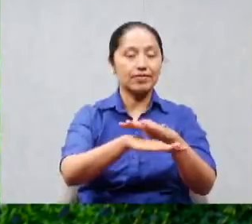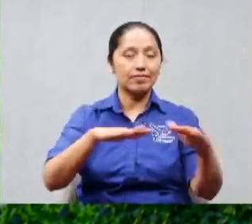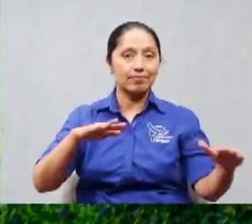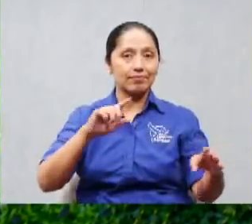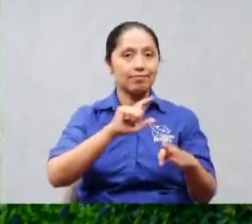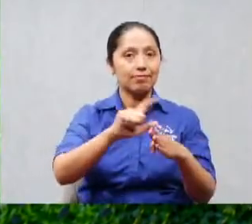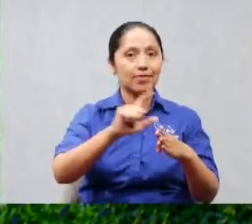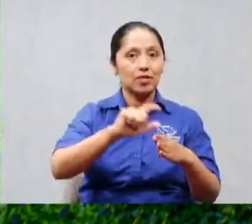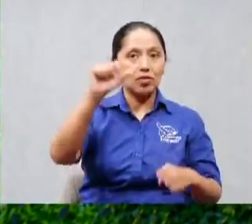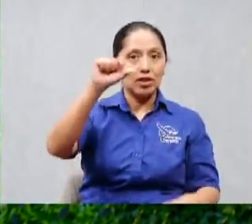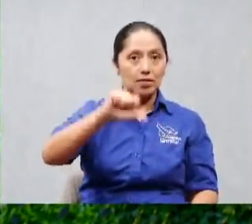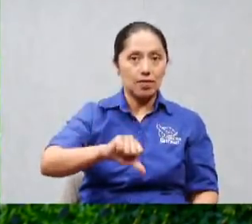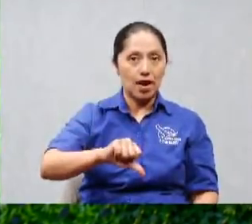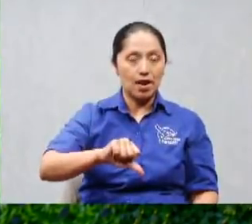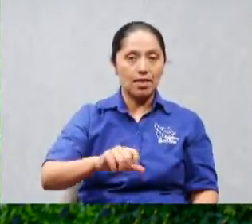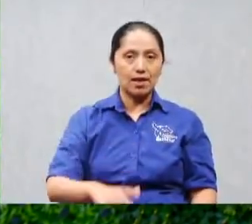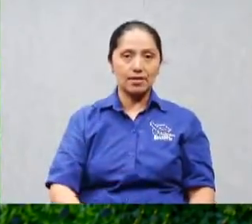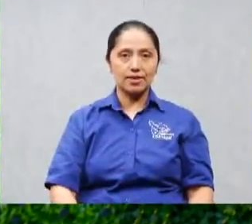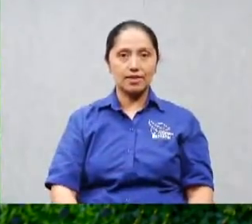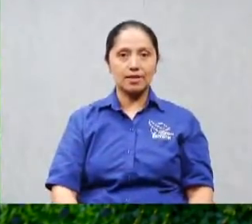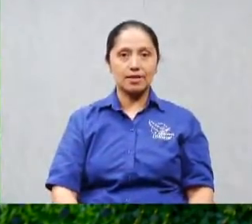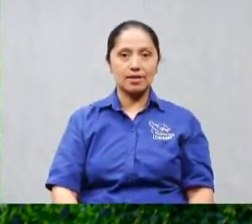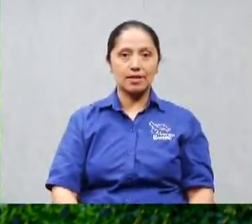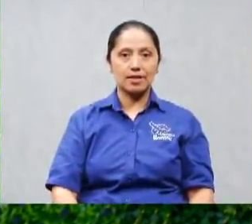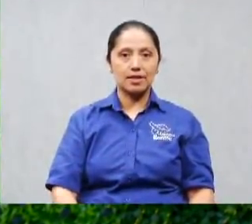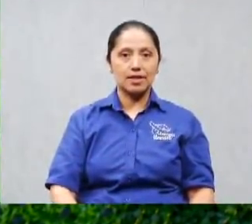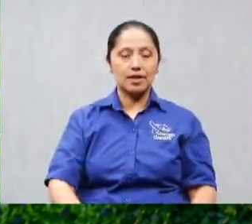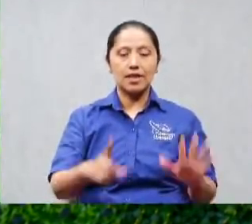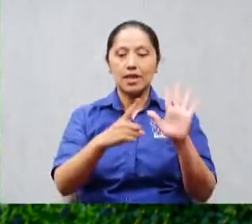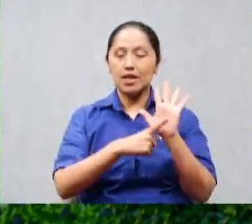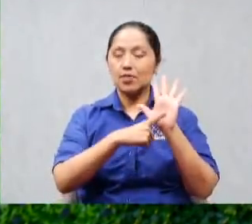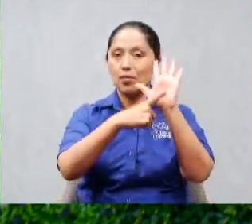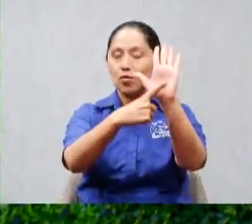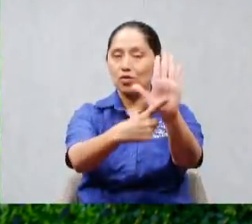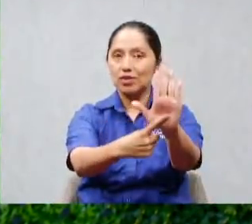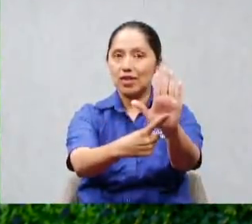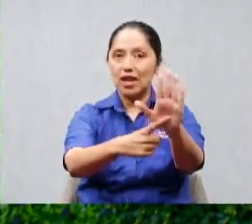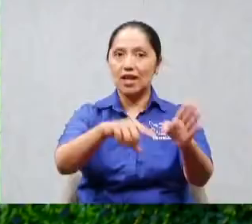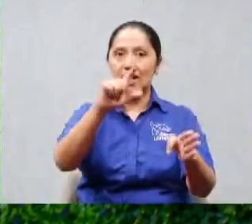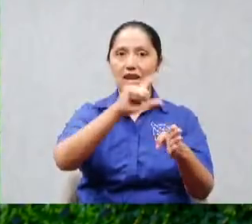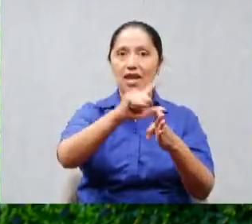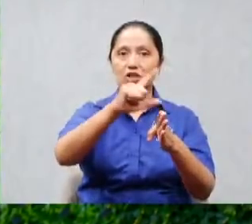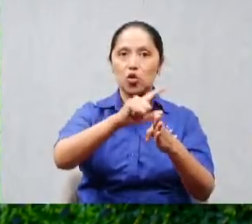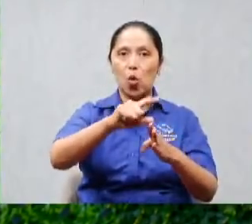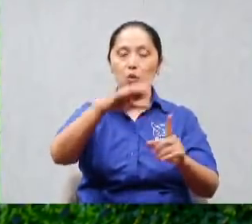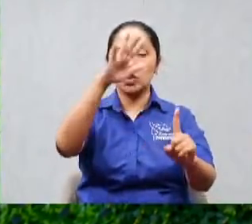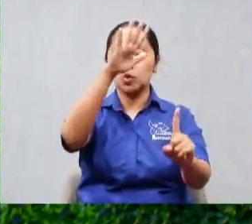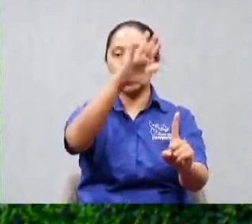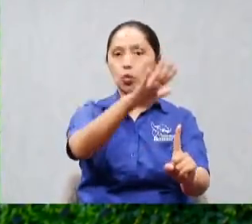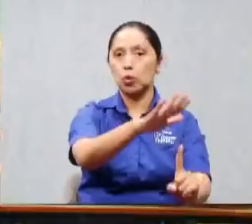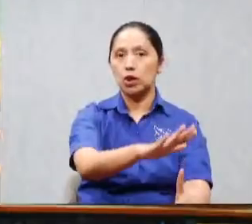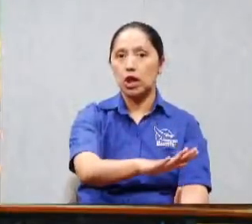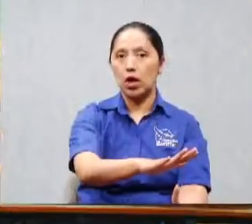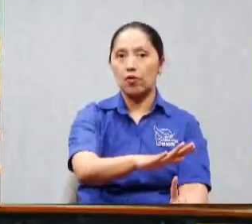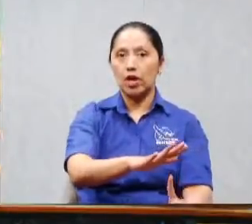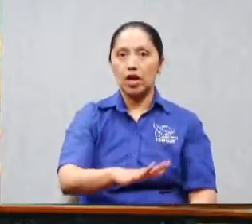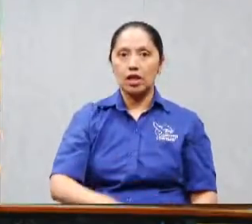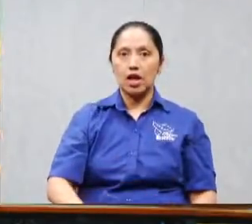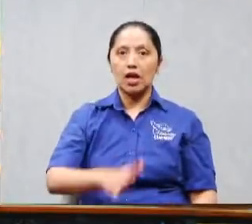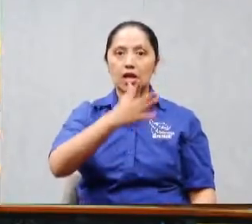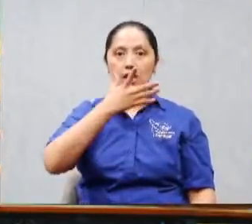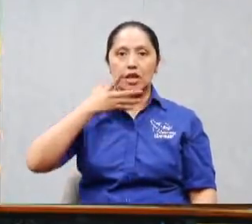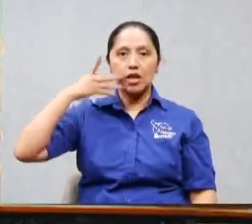era para que entonces se descubriera que cosa era lo que los estaba afectando y de una vez los cura el Señor los